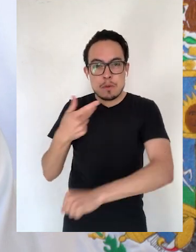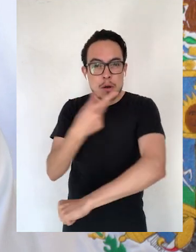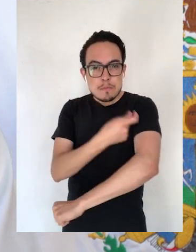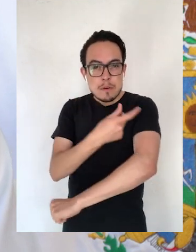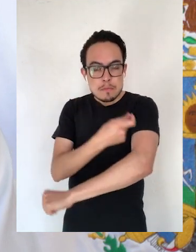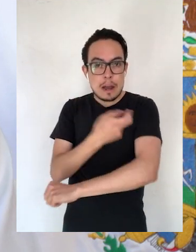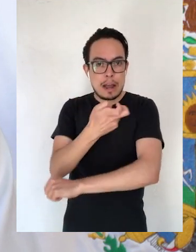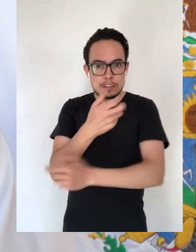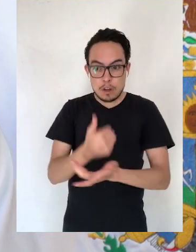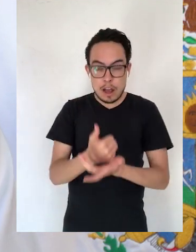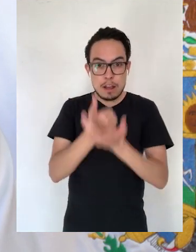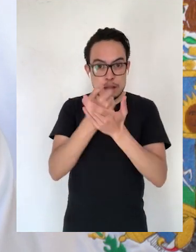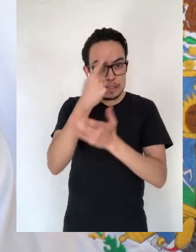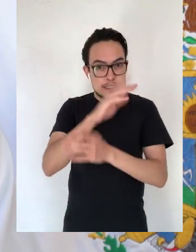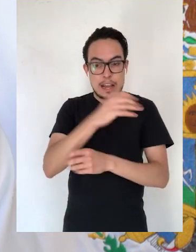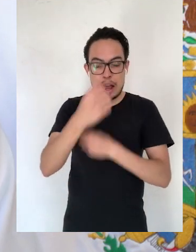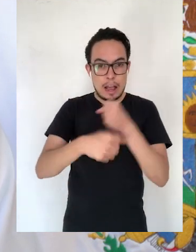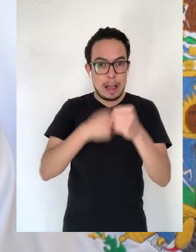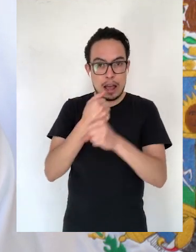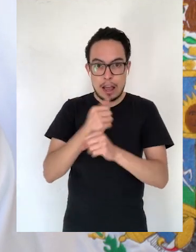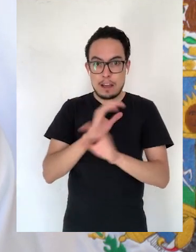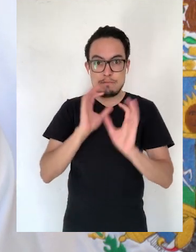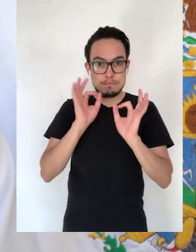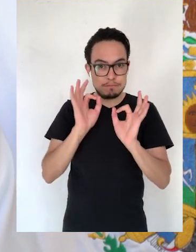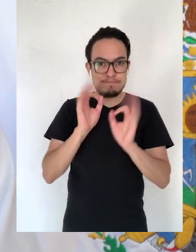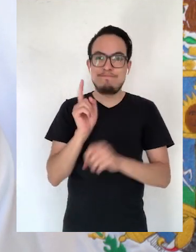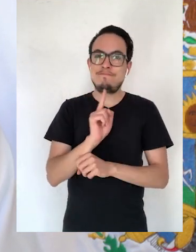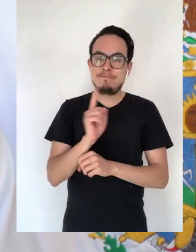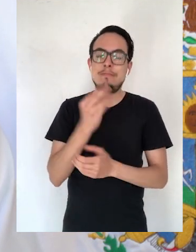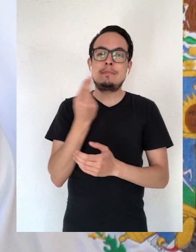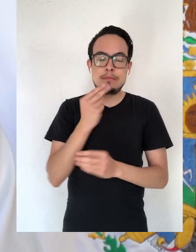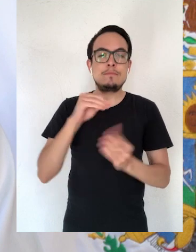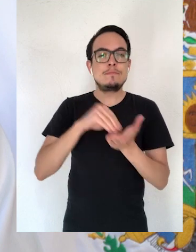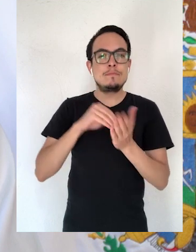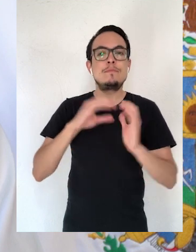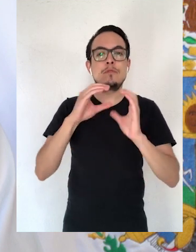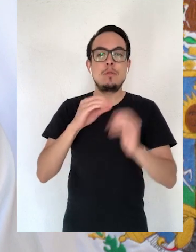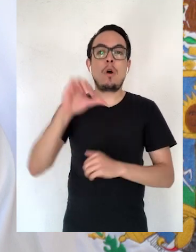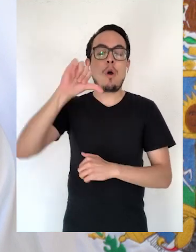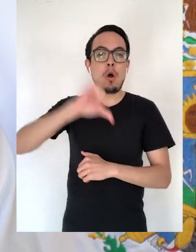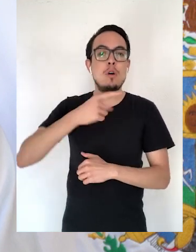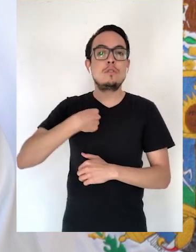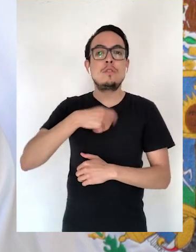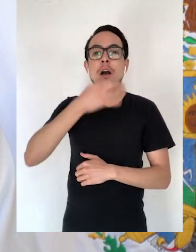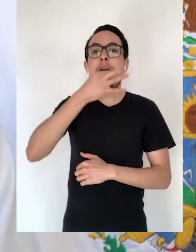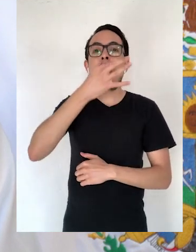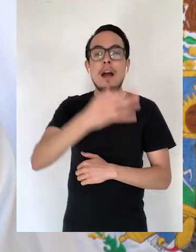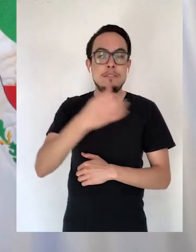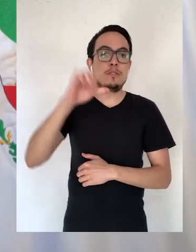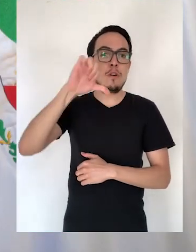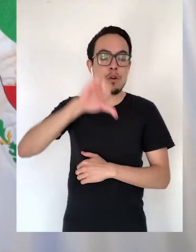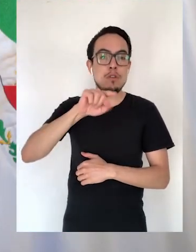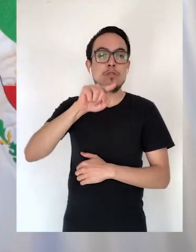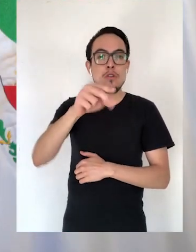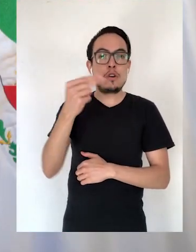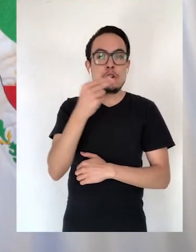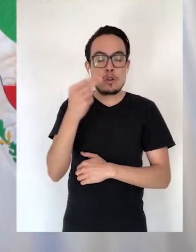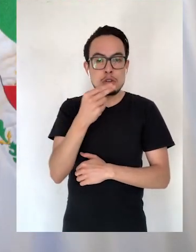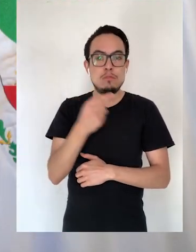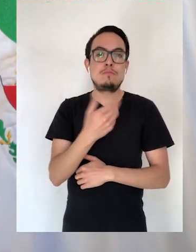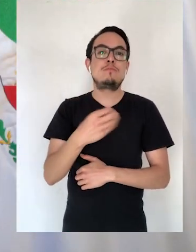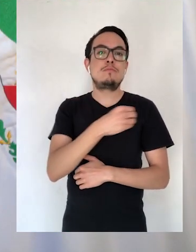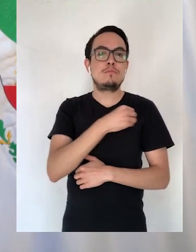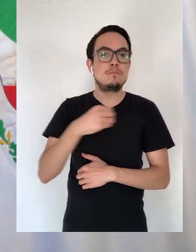pensar que la llegada de la vacuna, que será gradual, nos librará de un inicio del año durante el cual debemos retomar los cuidados. Hoy es el